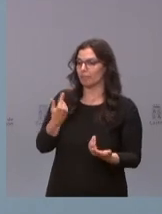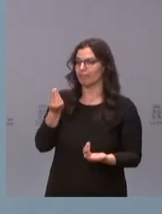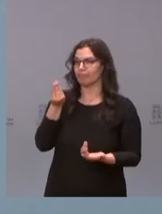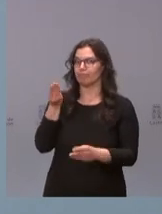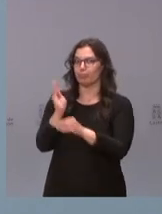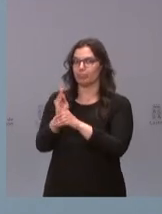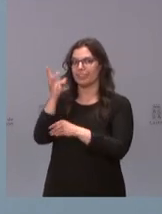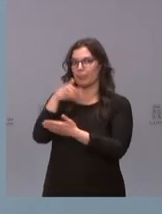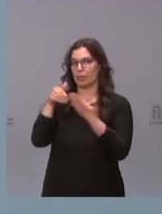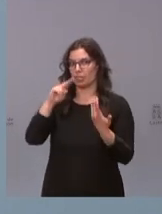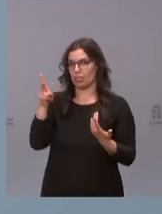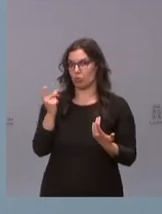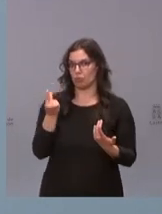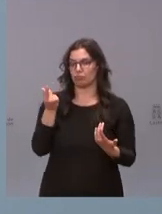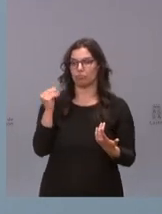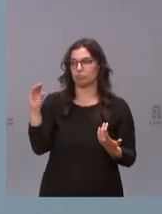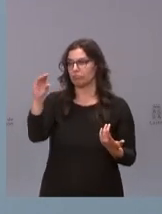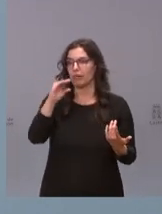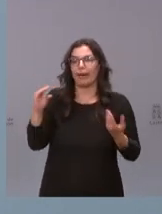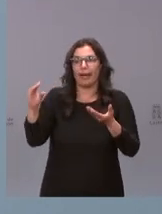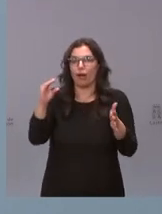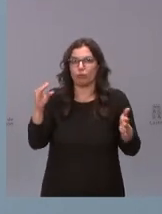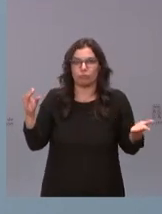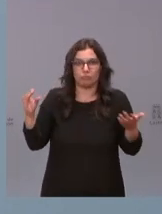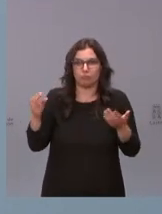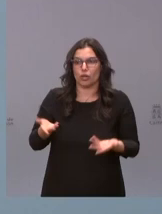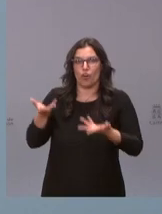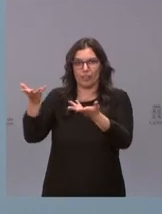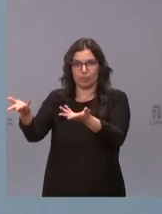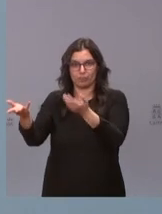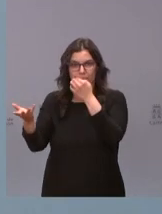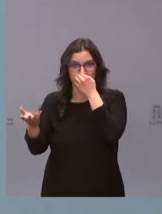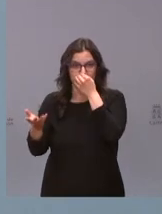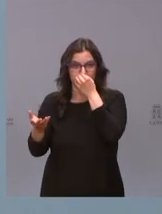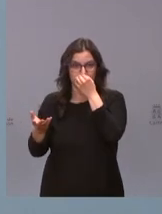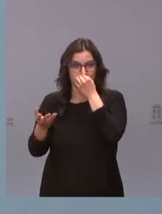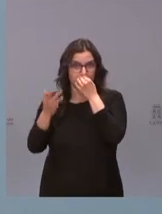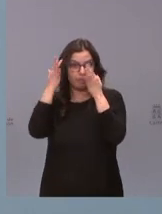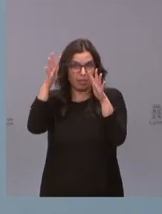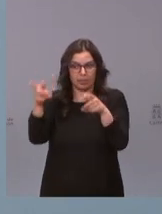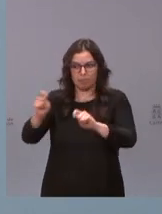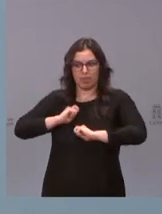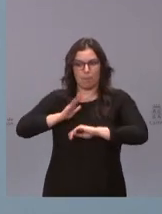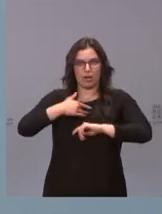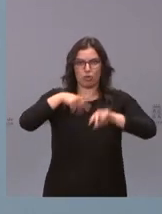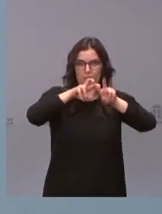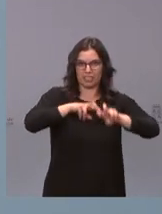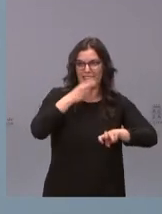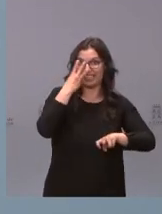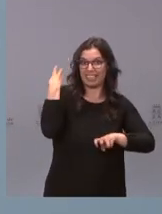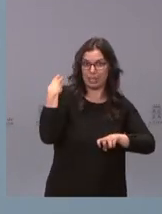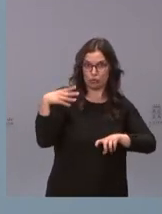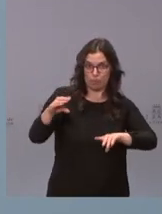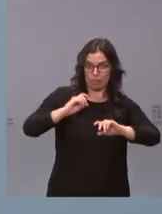millones de euros que me sobran que no sé hacer que hacer con ellos te los ofrezco para que investigues en buscar